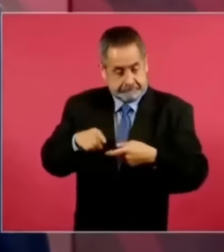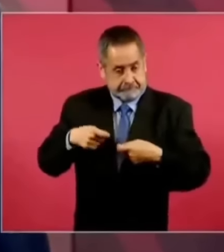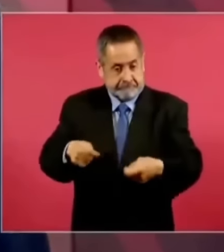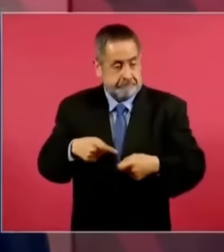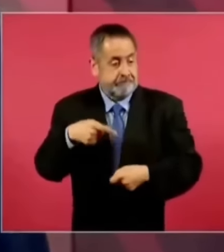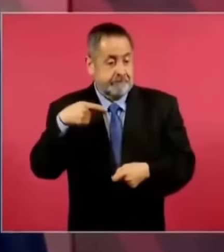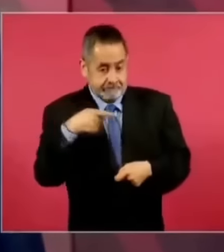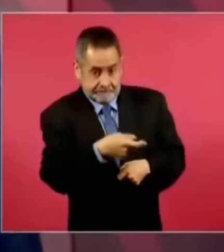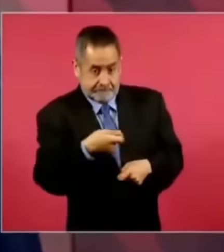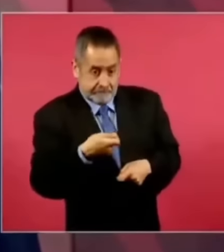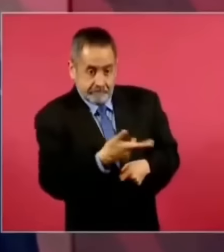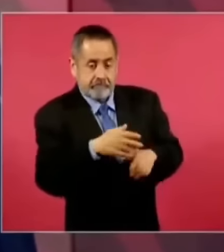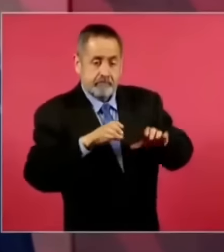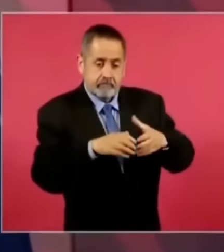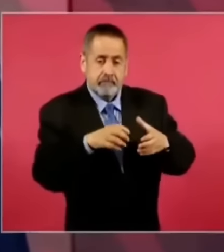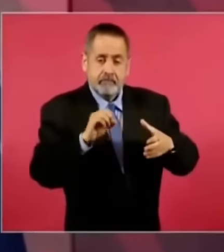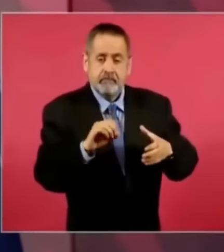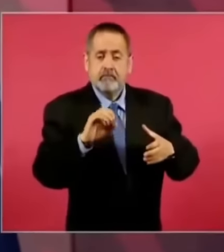oligarquía.